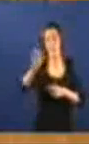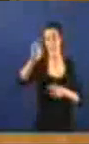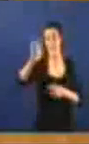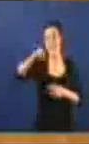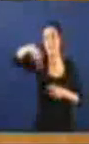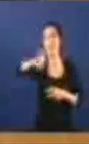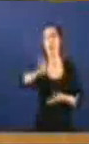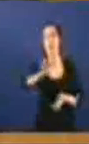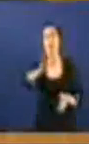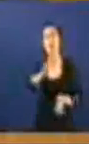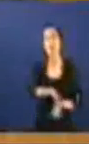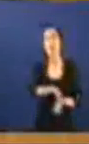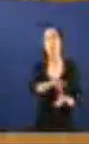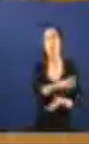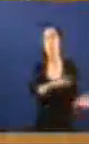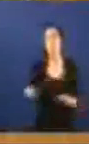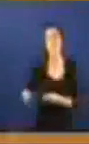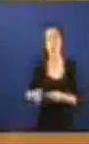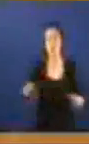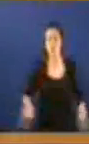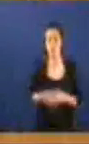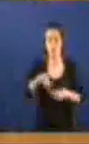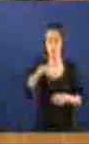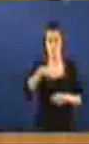Sociedad Civil Dos medios culturais Etcétera Etcétera Galegos